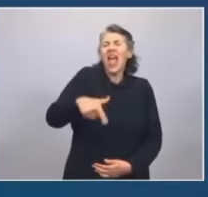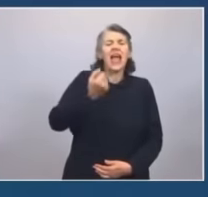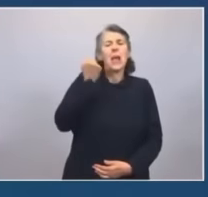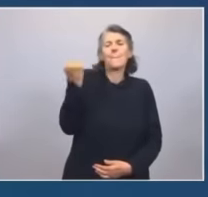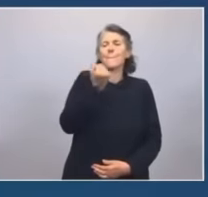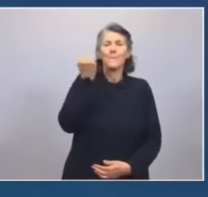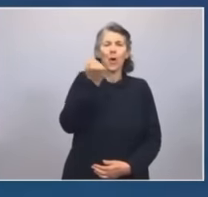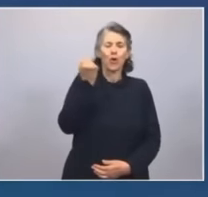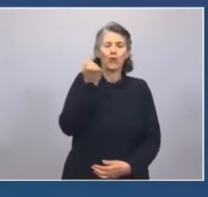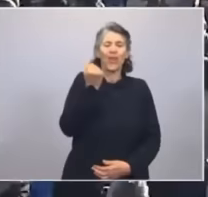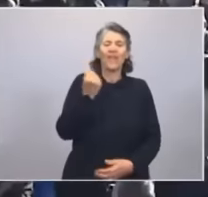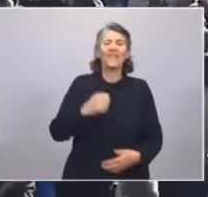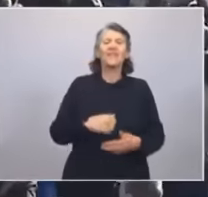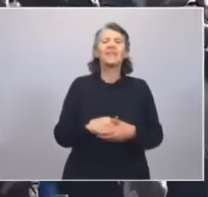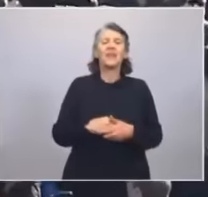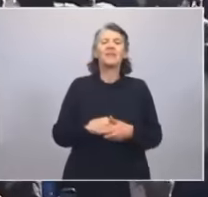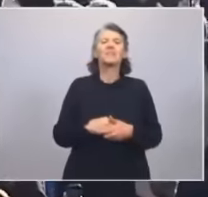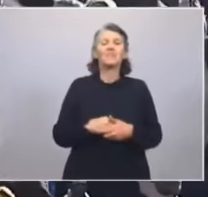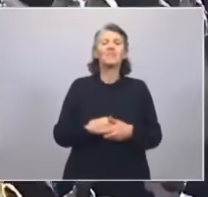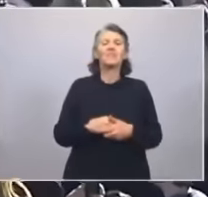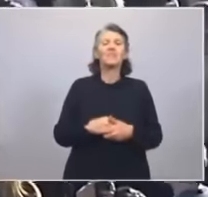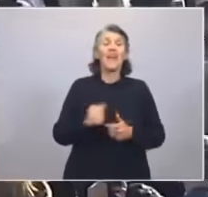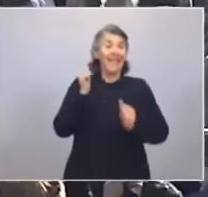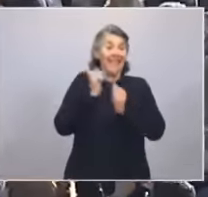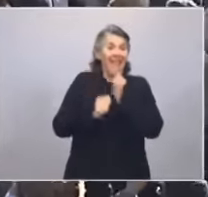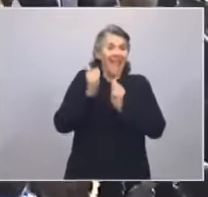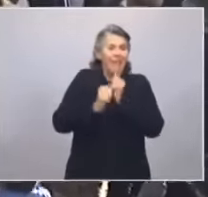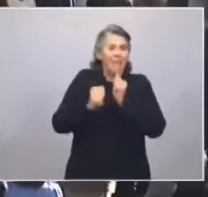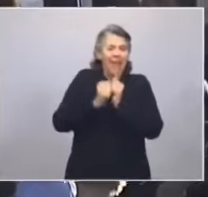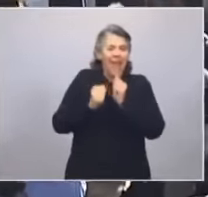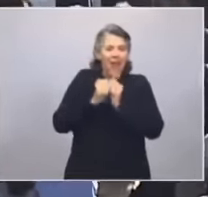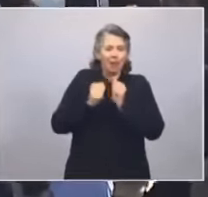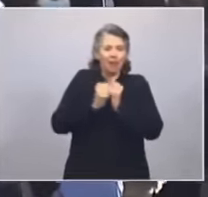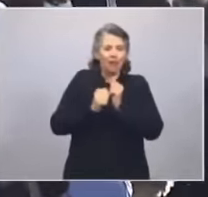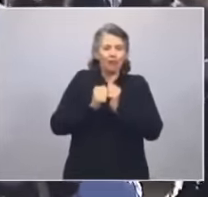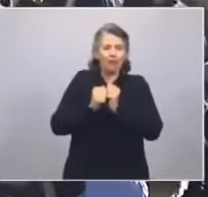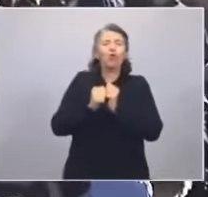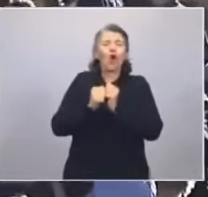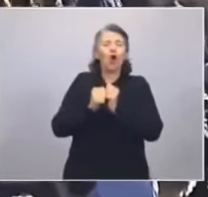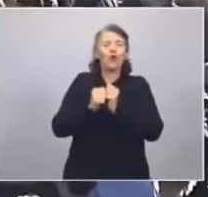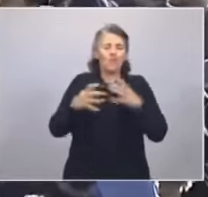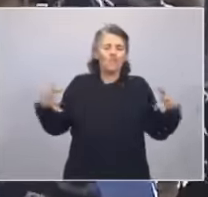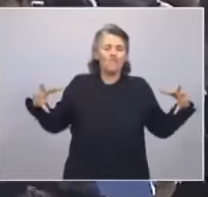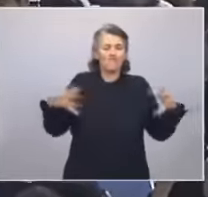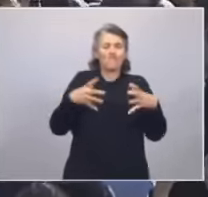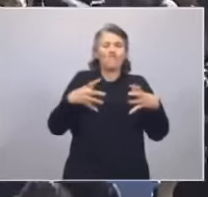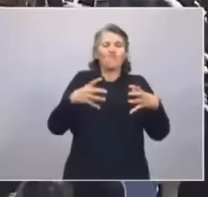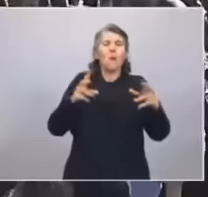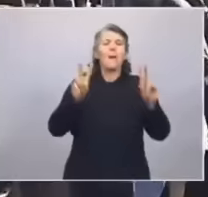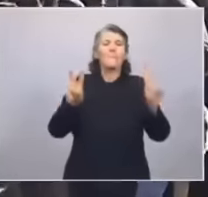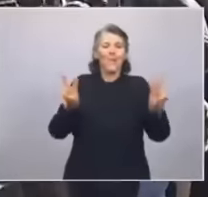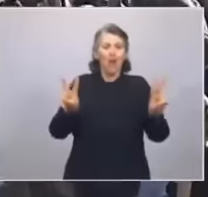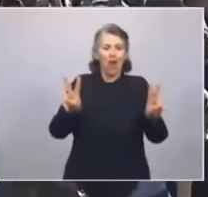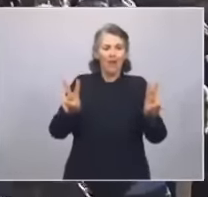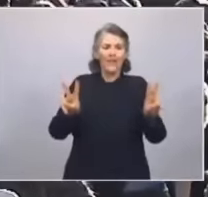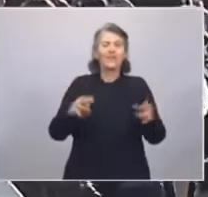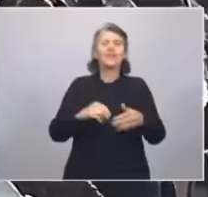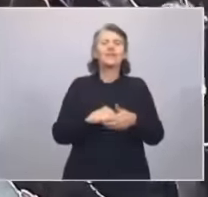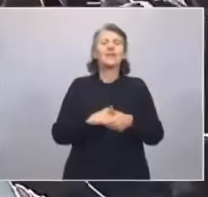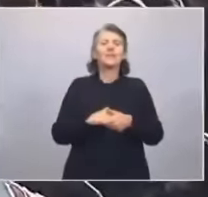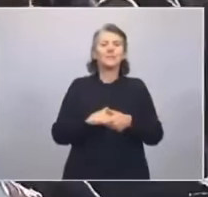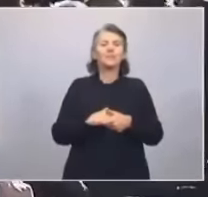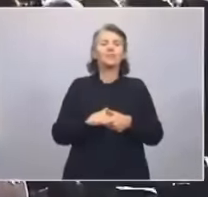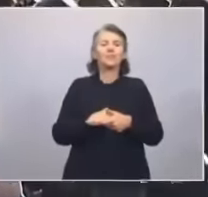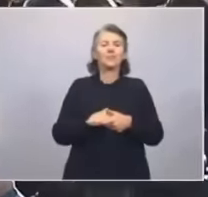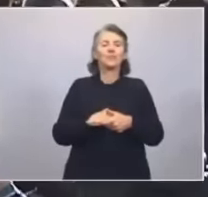para la historia del movimiento peronista, pero